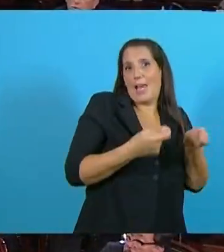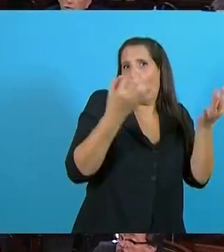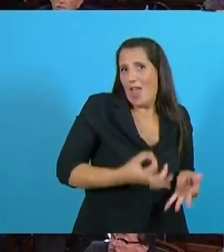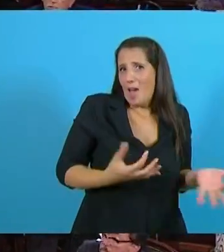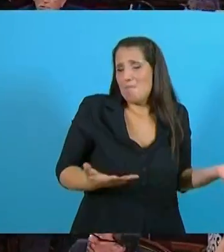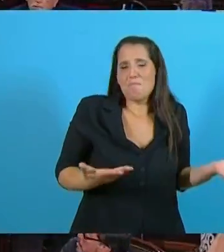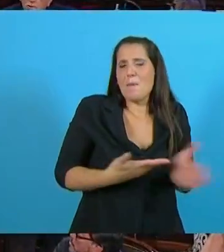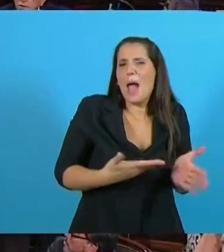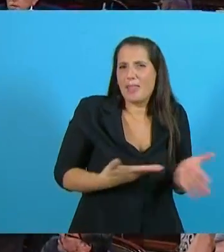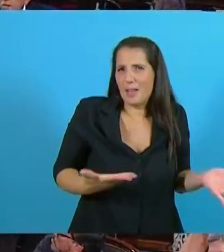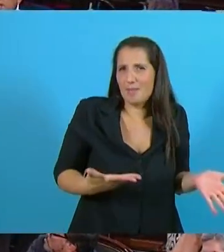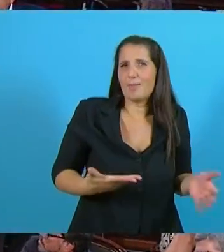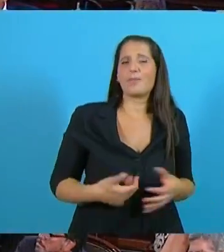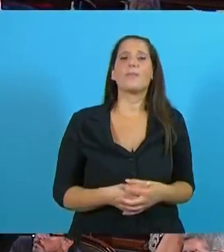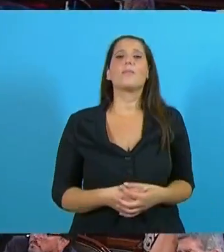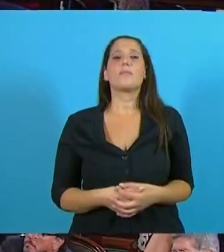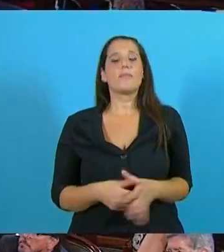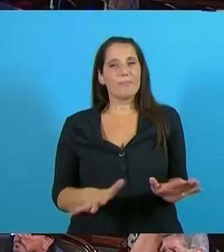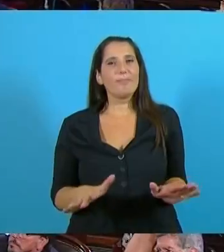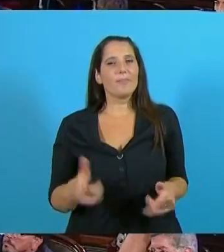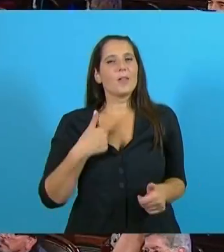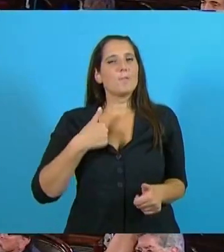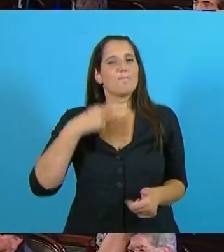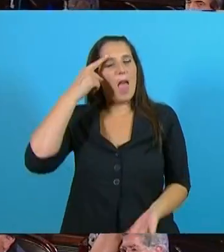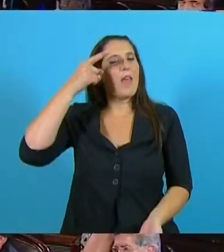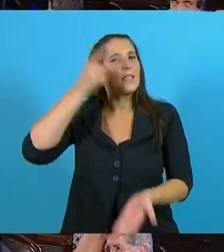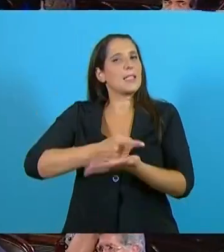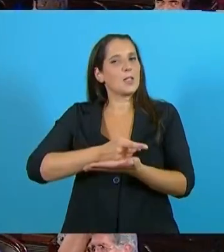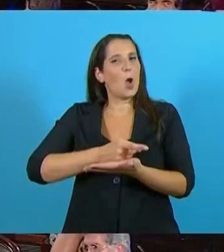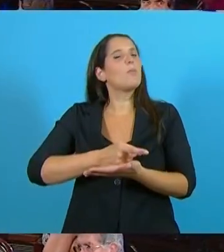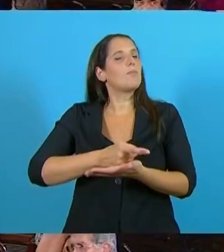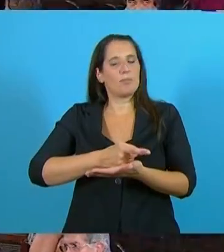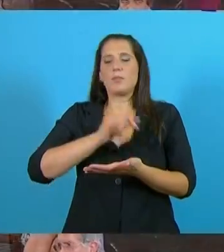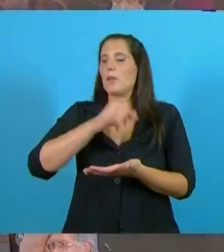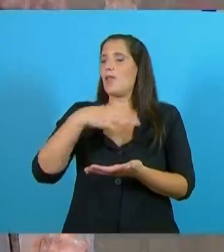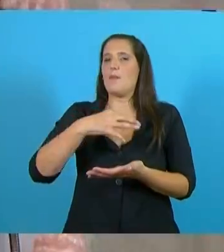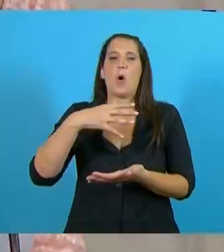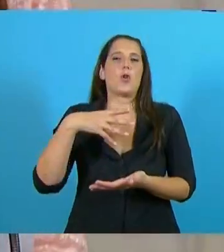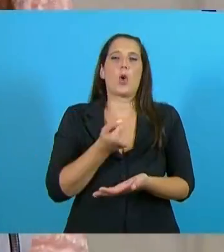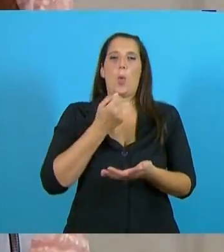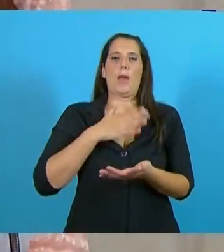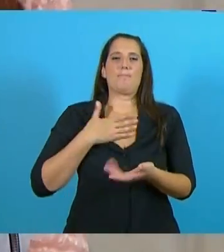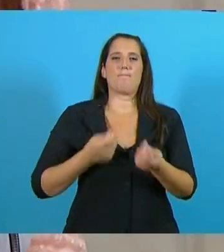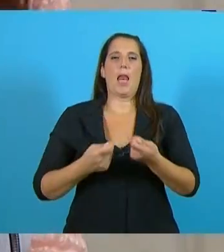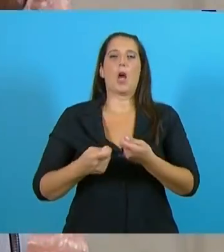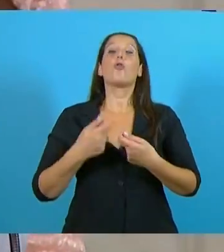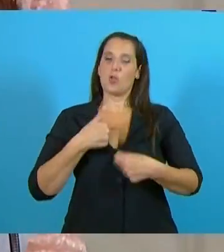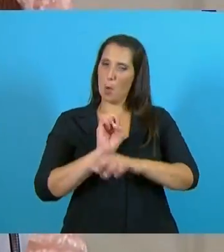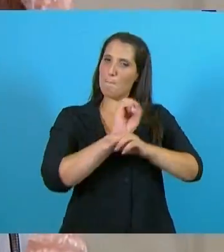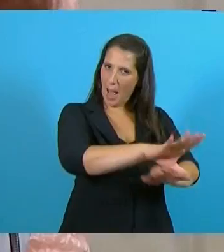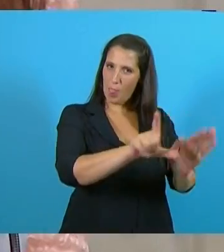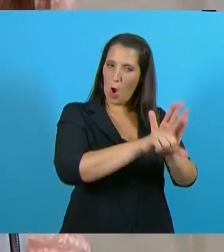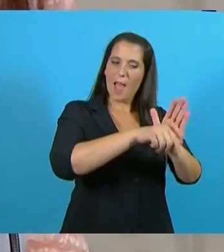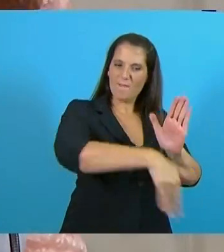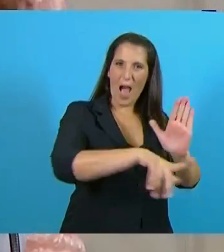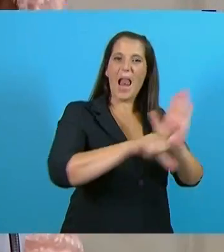Bueno, en base a esto, he tomado la decisión de recuperar la administración y por eso voy a enviar una ley a este Congreso,